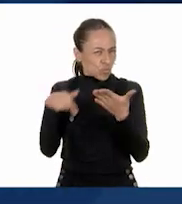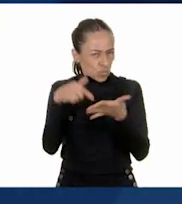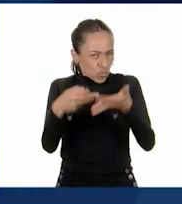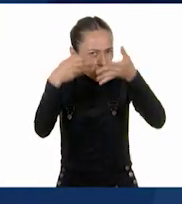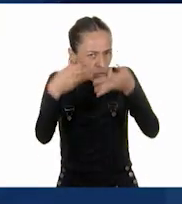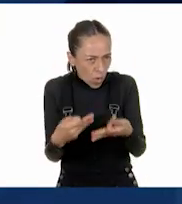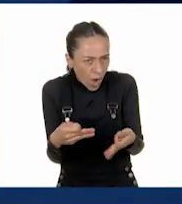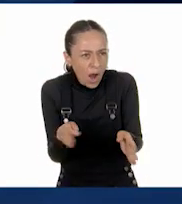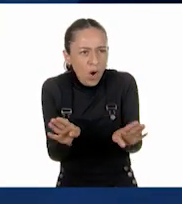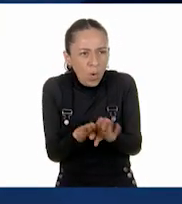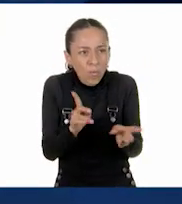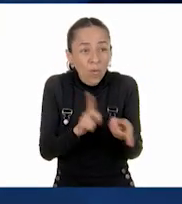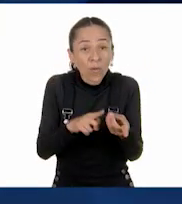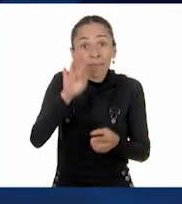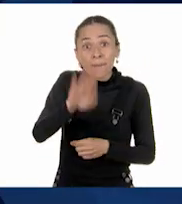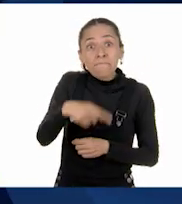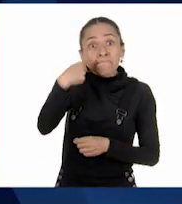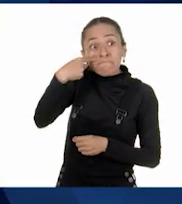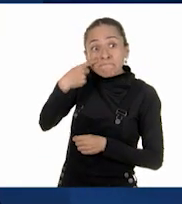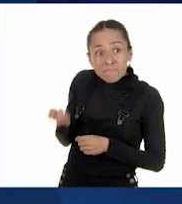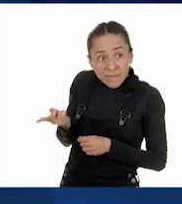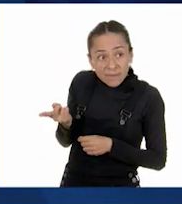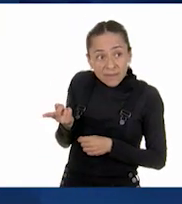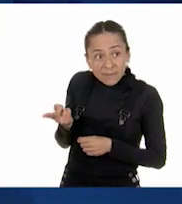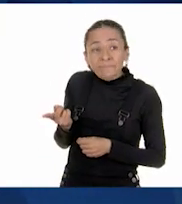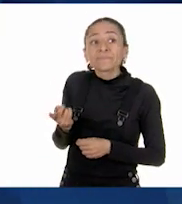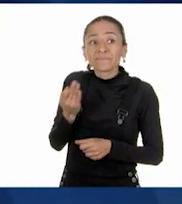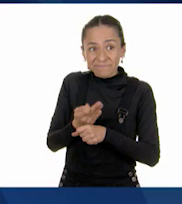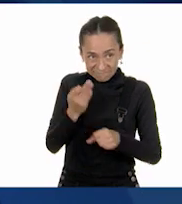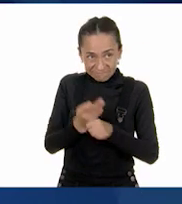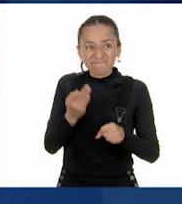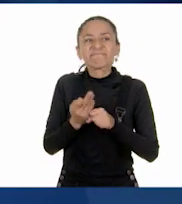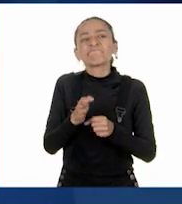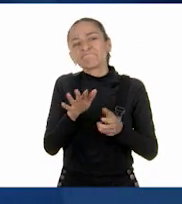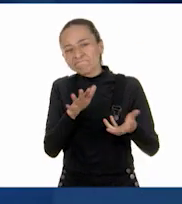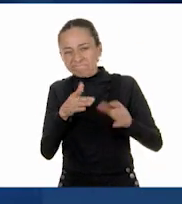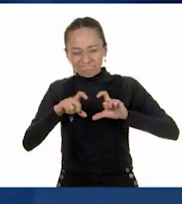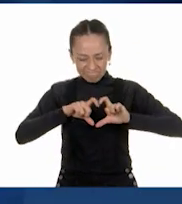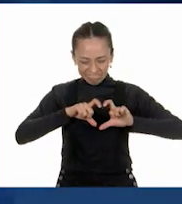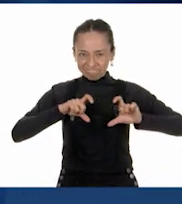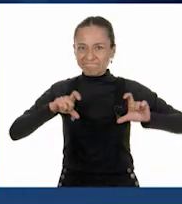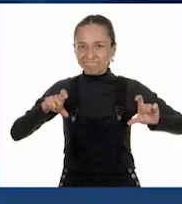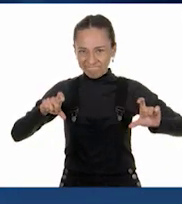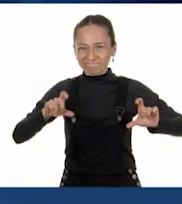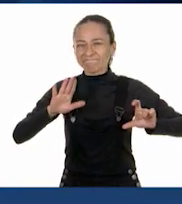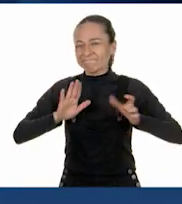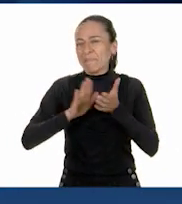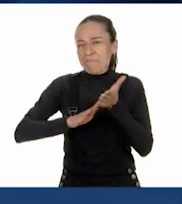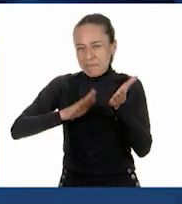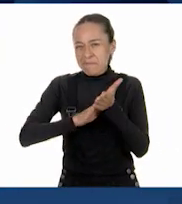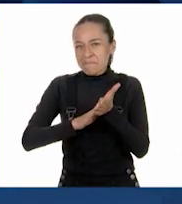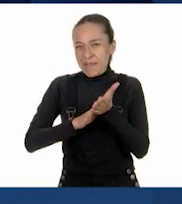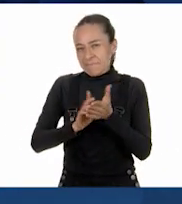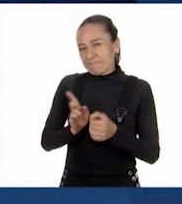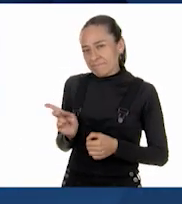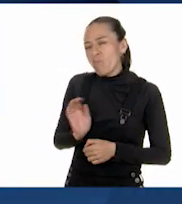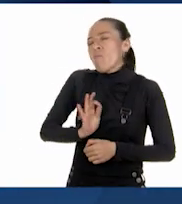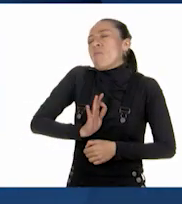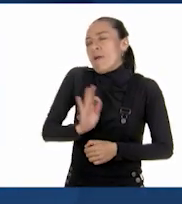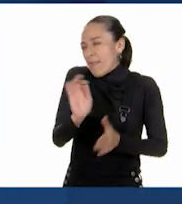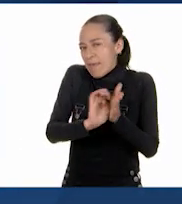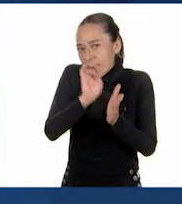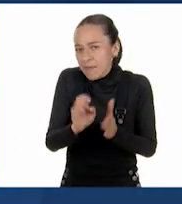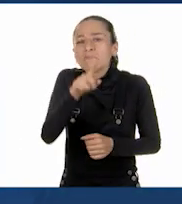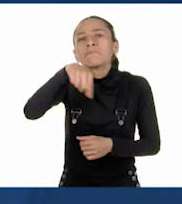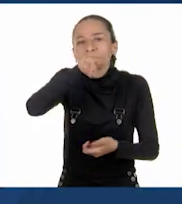apareciendo una especie de tira de papel como la que podríamos tener y la que pueden tener los alumnos en casa. Y ahí podemos marcar